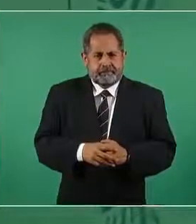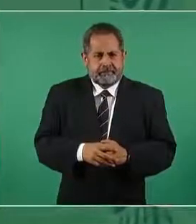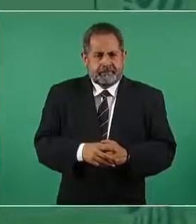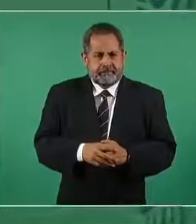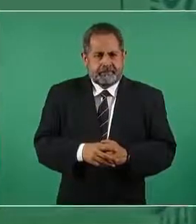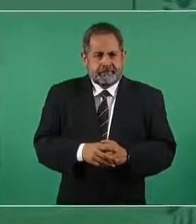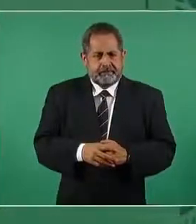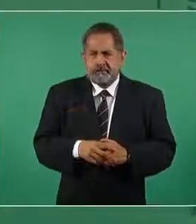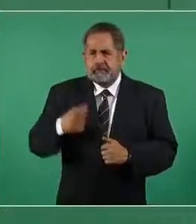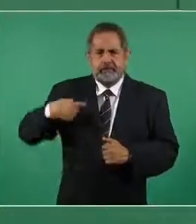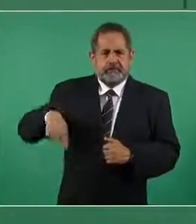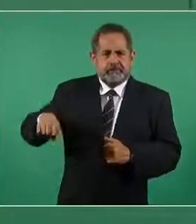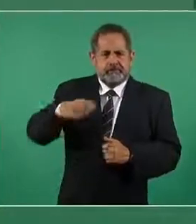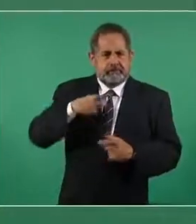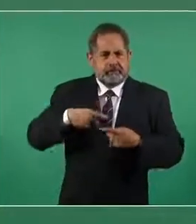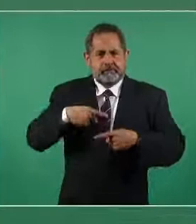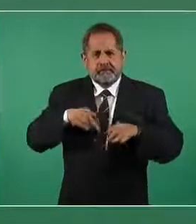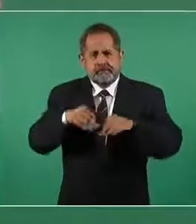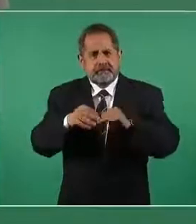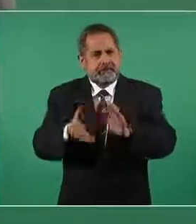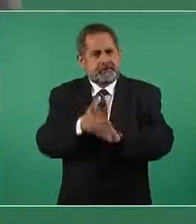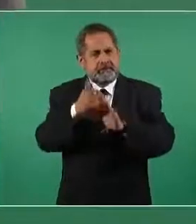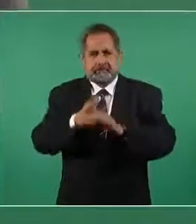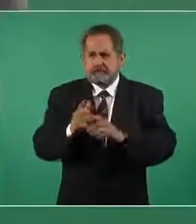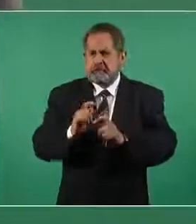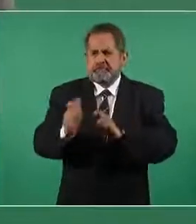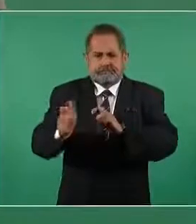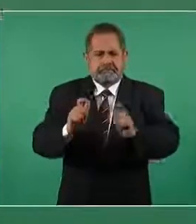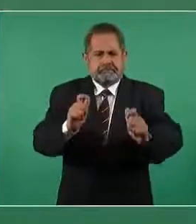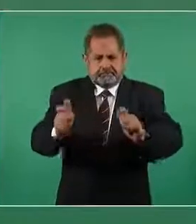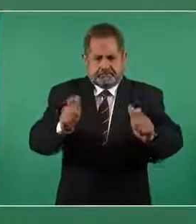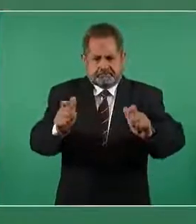reciben los trabajadores de la construcción en promedio